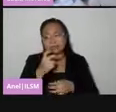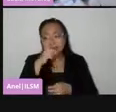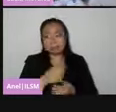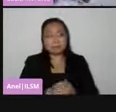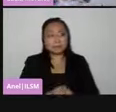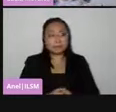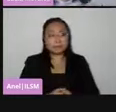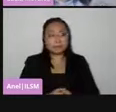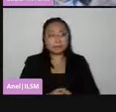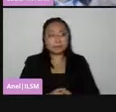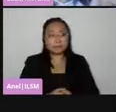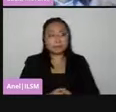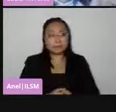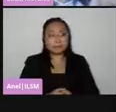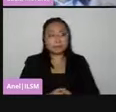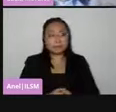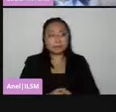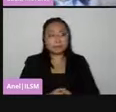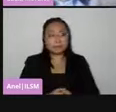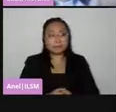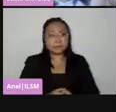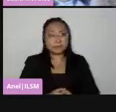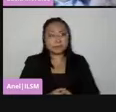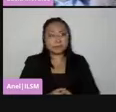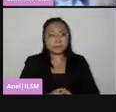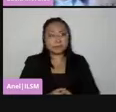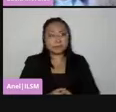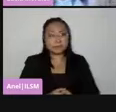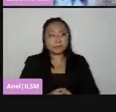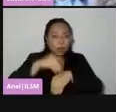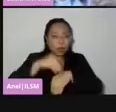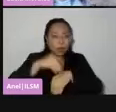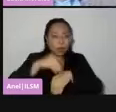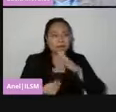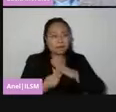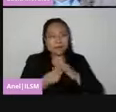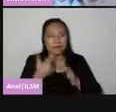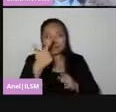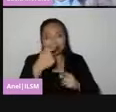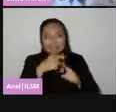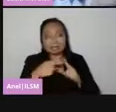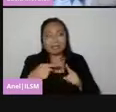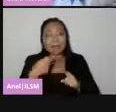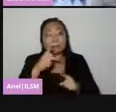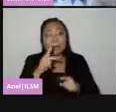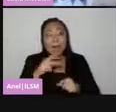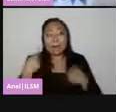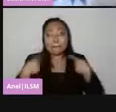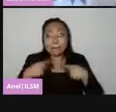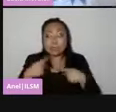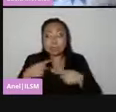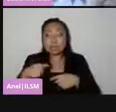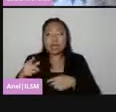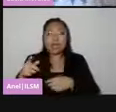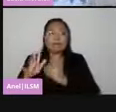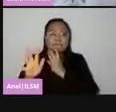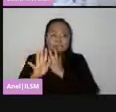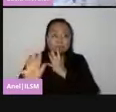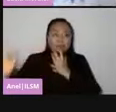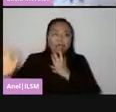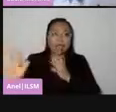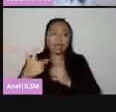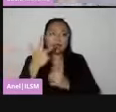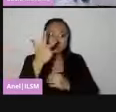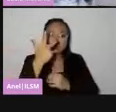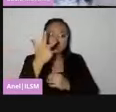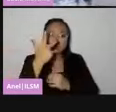Y aunque se inicie la instalación a las 7.30, la votación empezará a ser recibida a las 8 de la mañana o